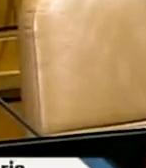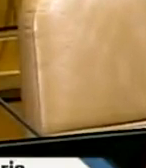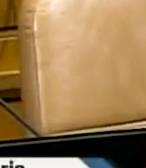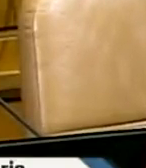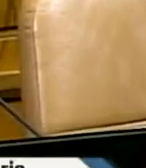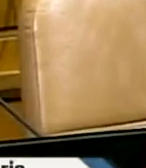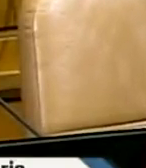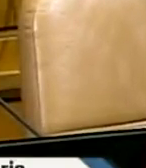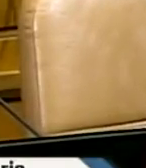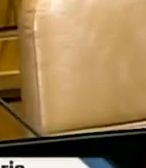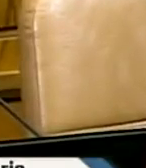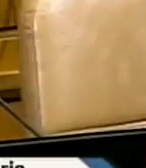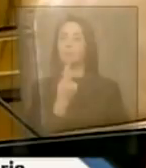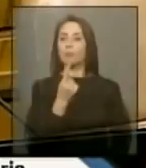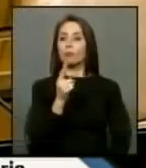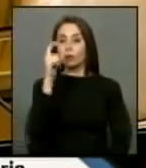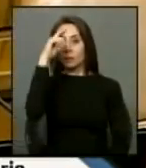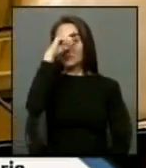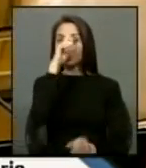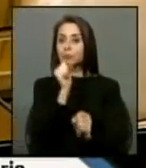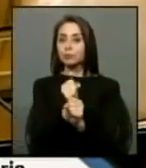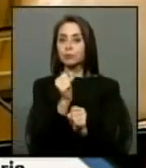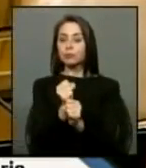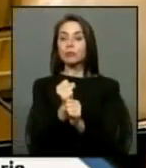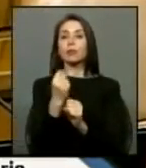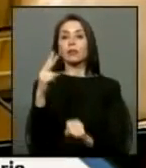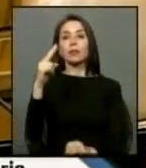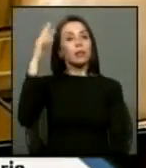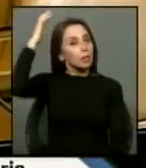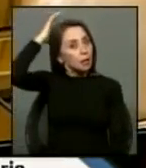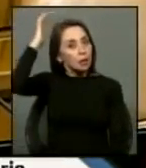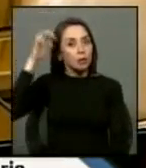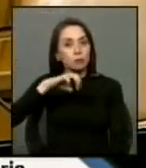a la difícil tarea de Monseñor Godich